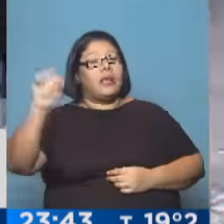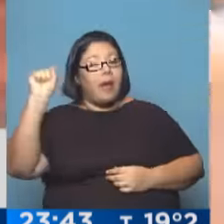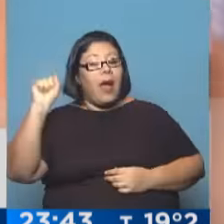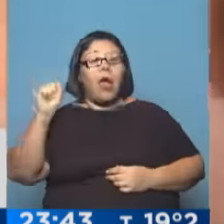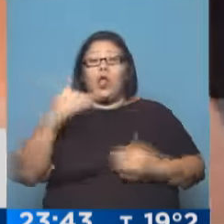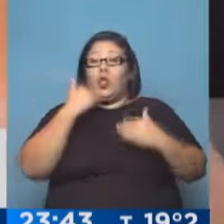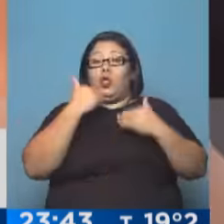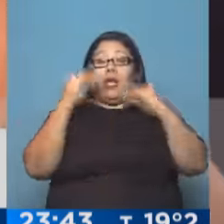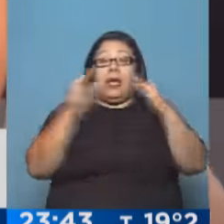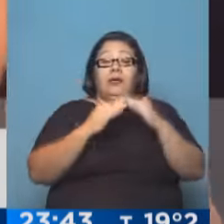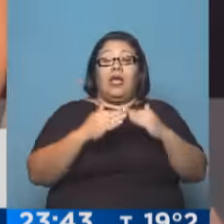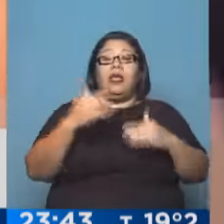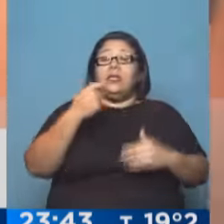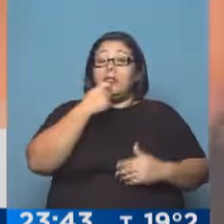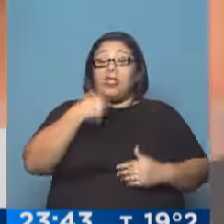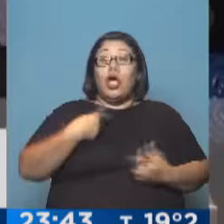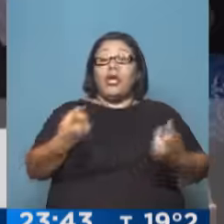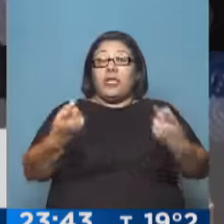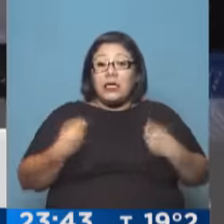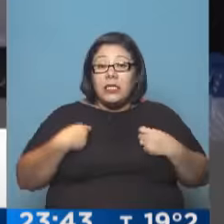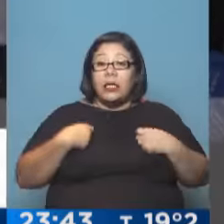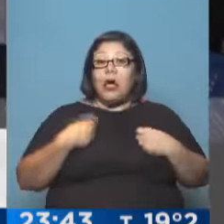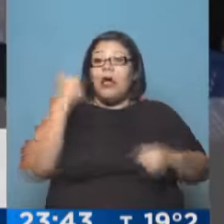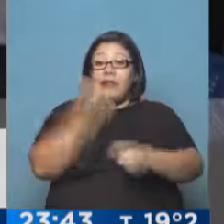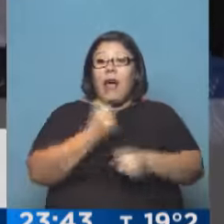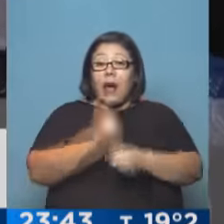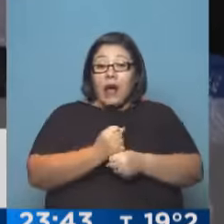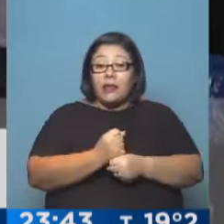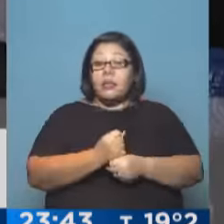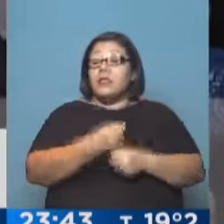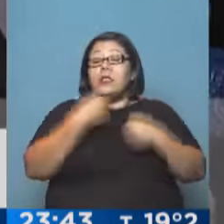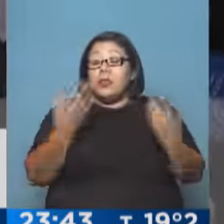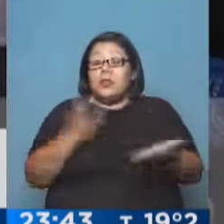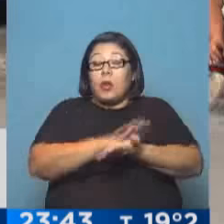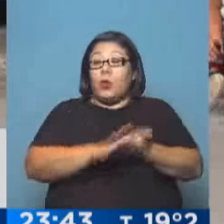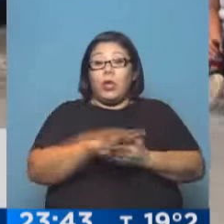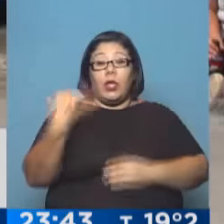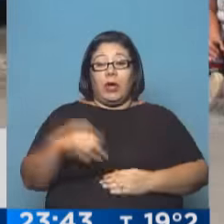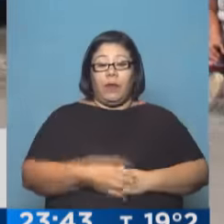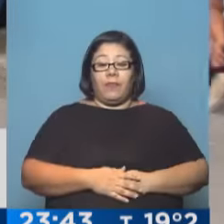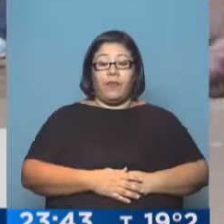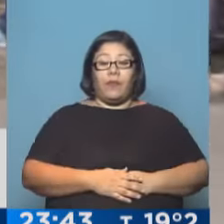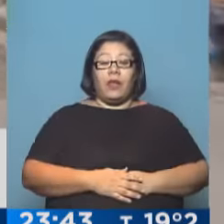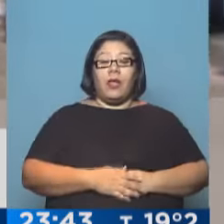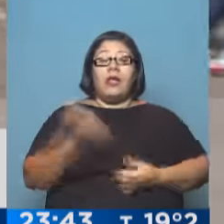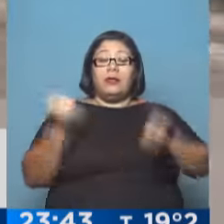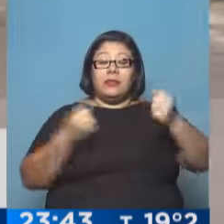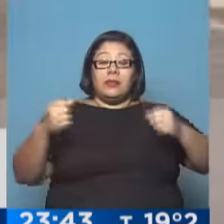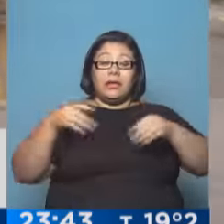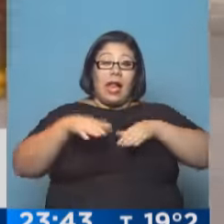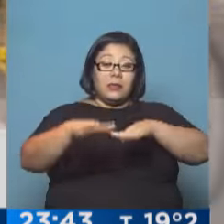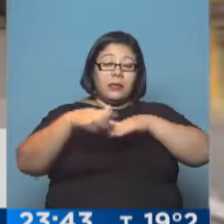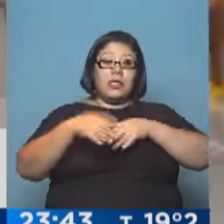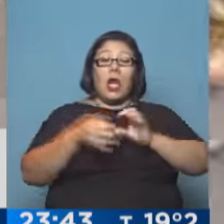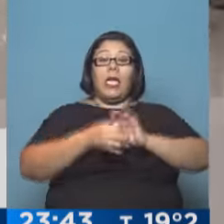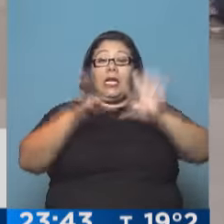uno necesita, no porque uno no necesita, sino que nos solucione acá. Para controlar el libre tránsito, más de 800 efectivos de la